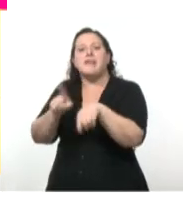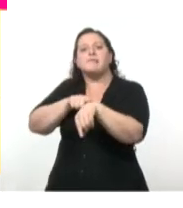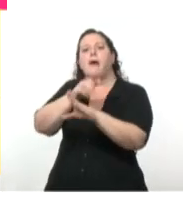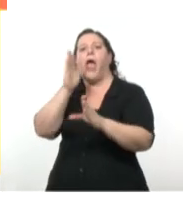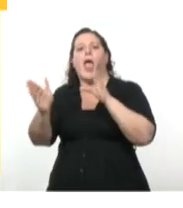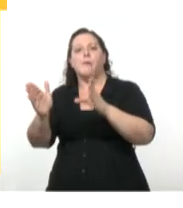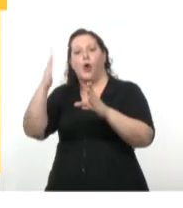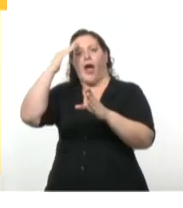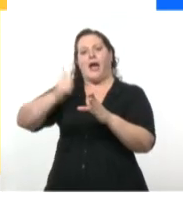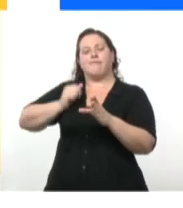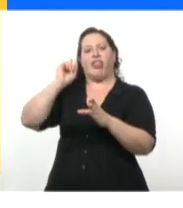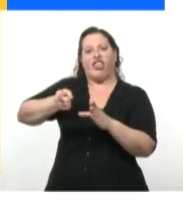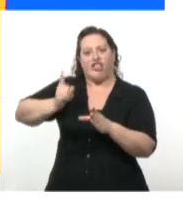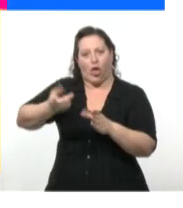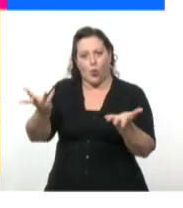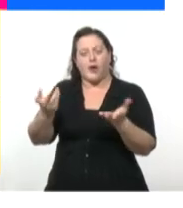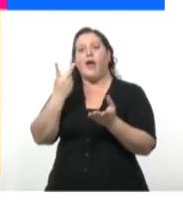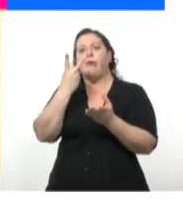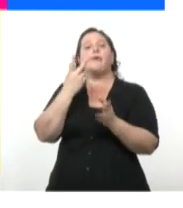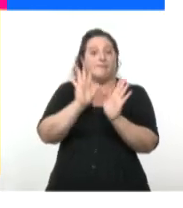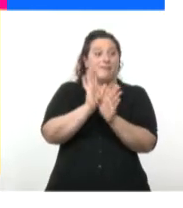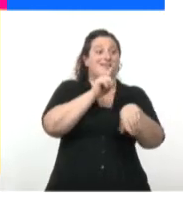20 años largos después.